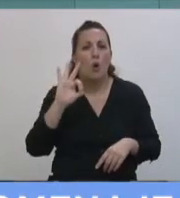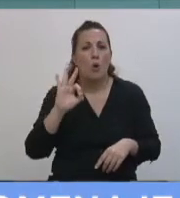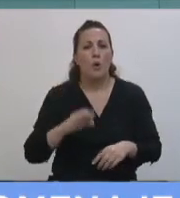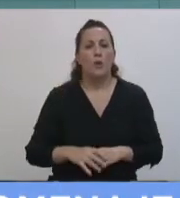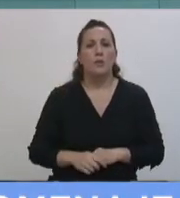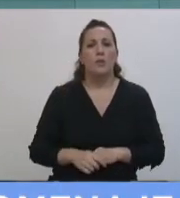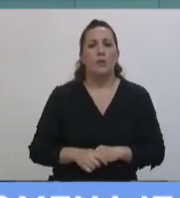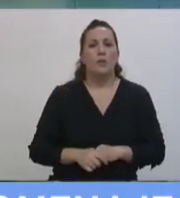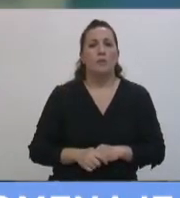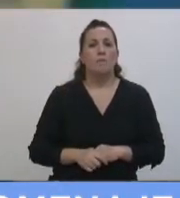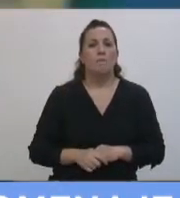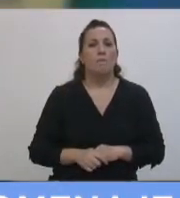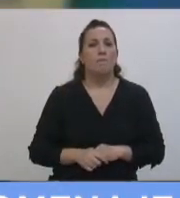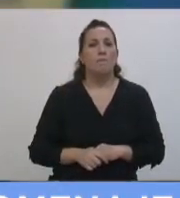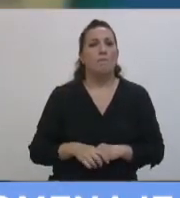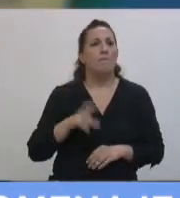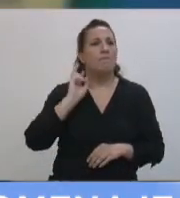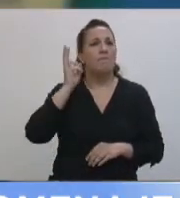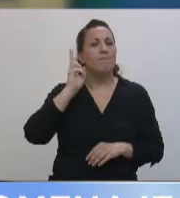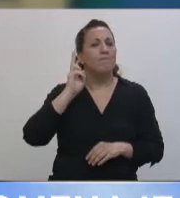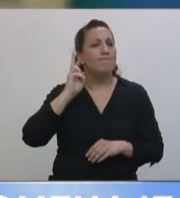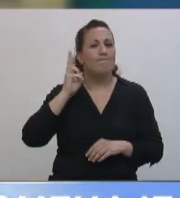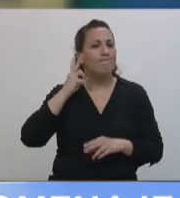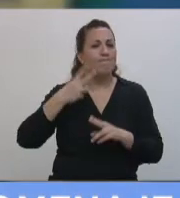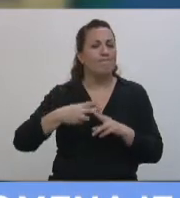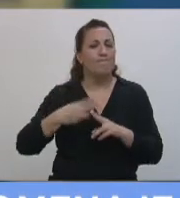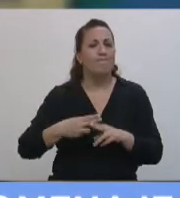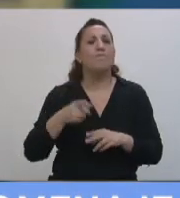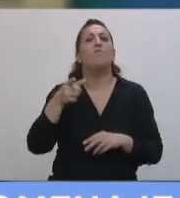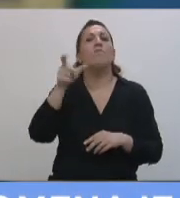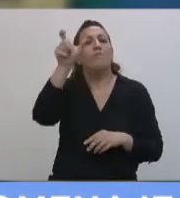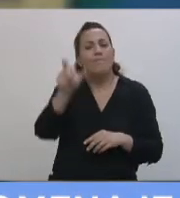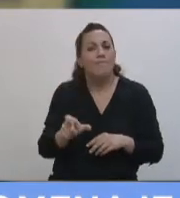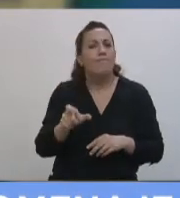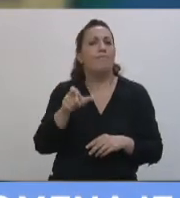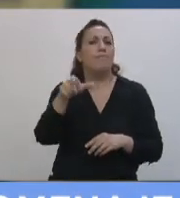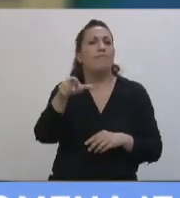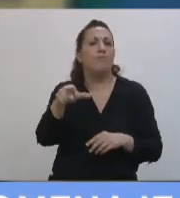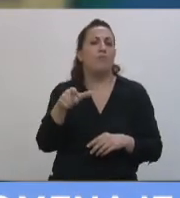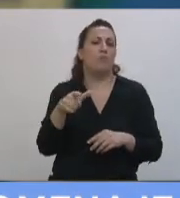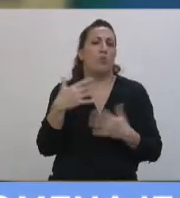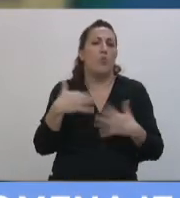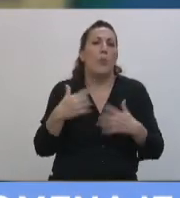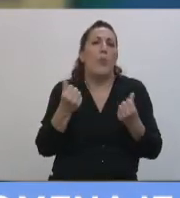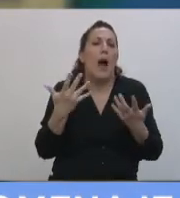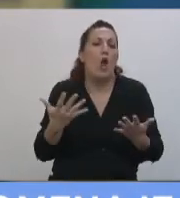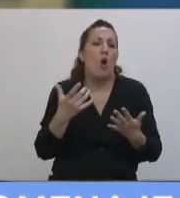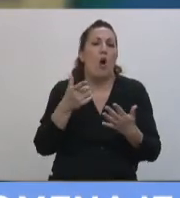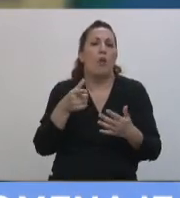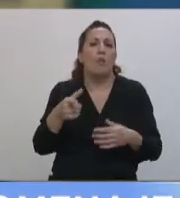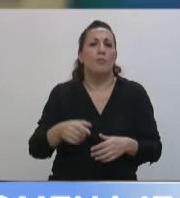de este yo más es Marita que sus valores. Nada ilumina tanto su actividad